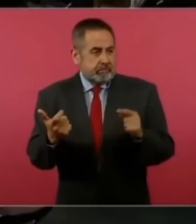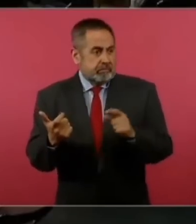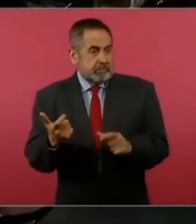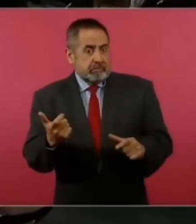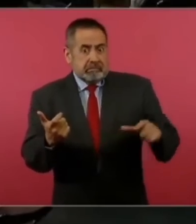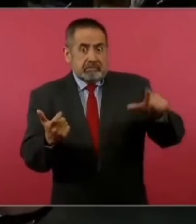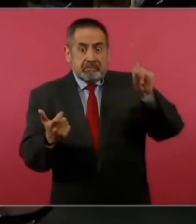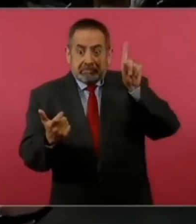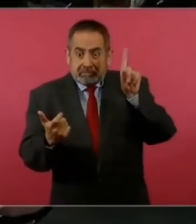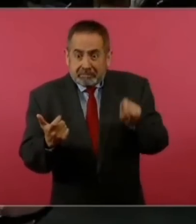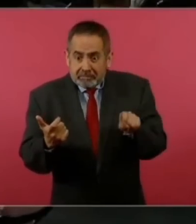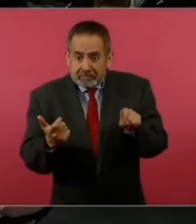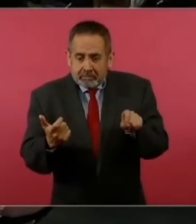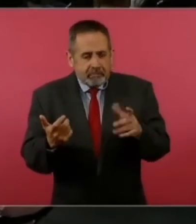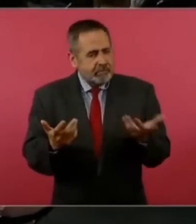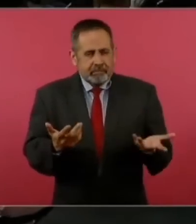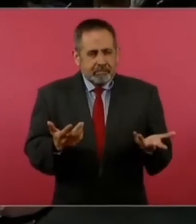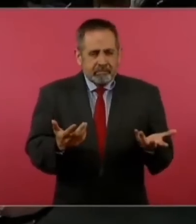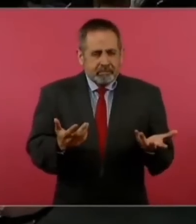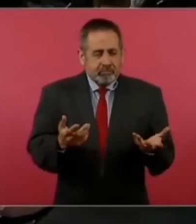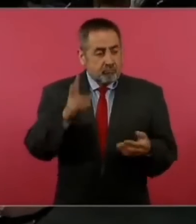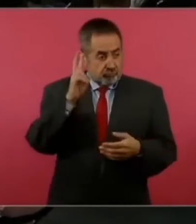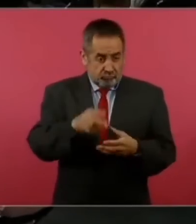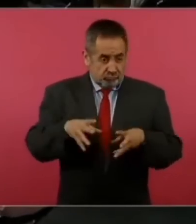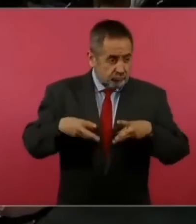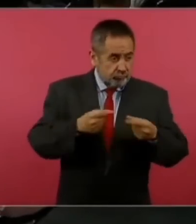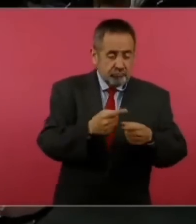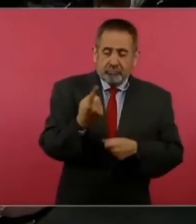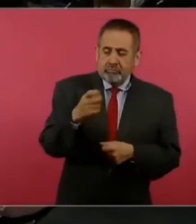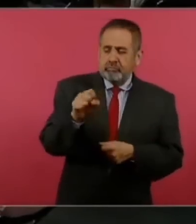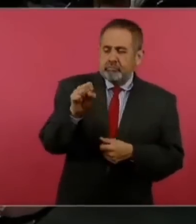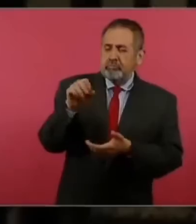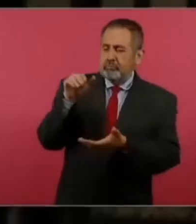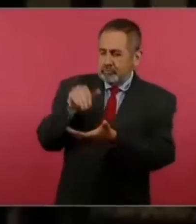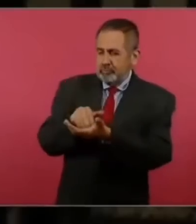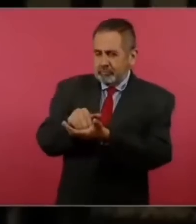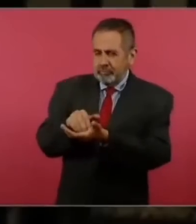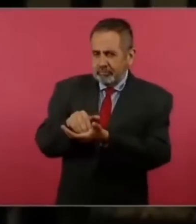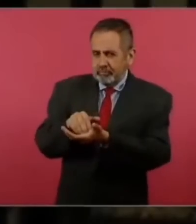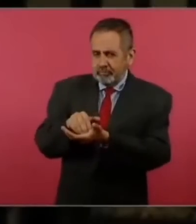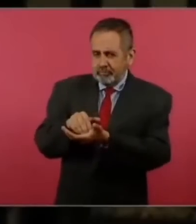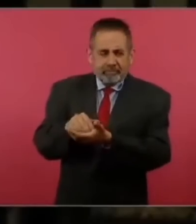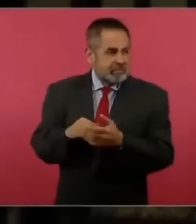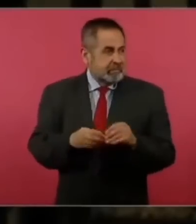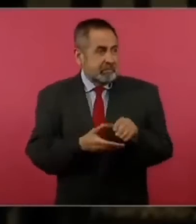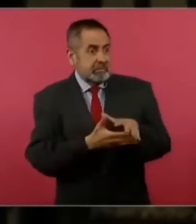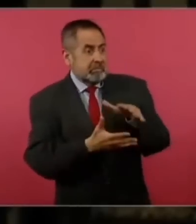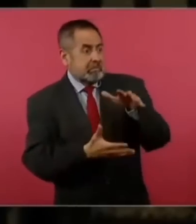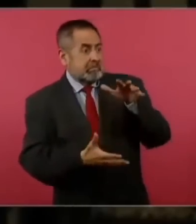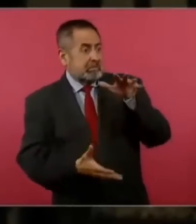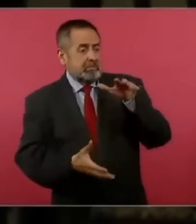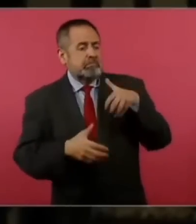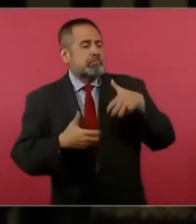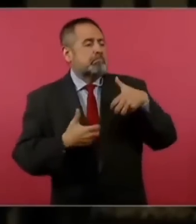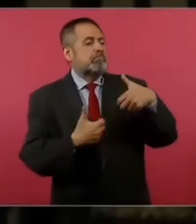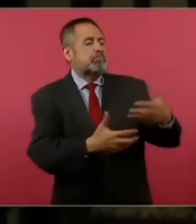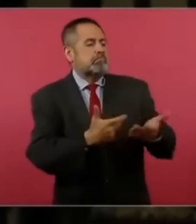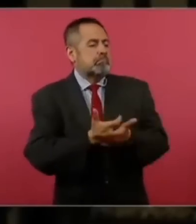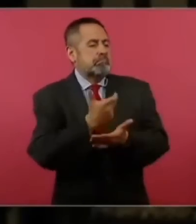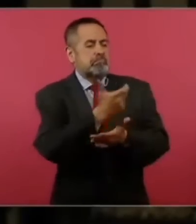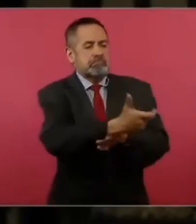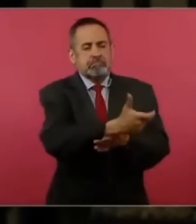realidad un costo de 160 mil 500 pesos por 3 mil 800 litros de desinfectante